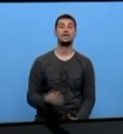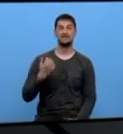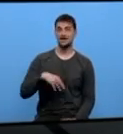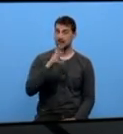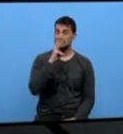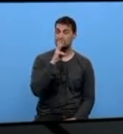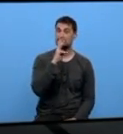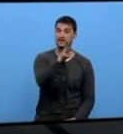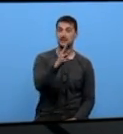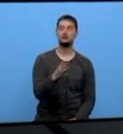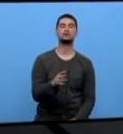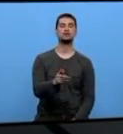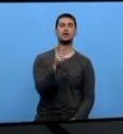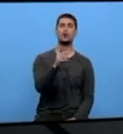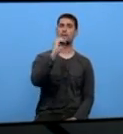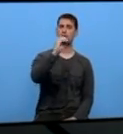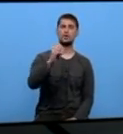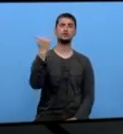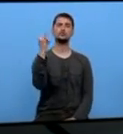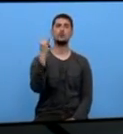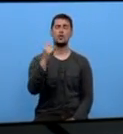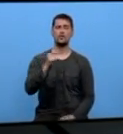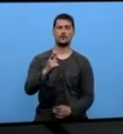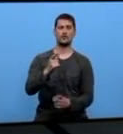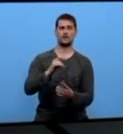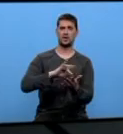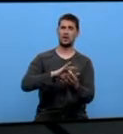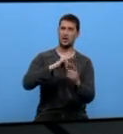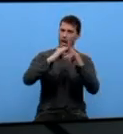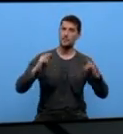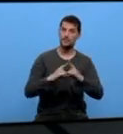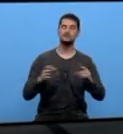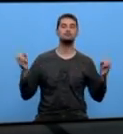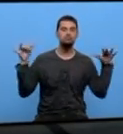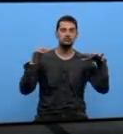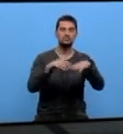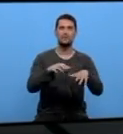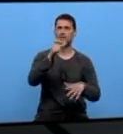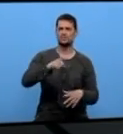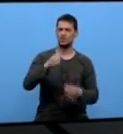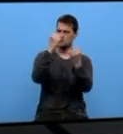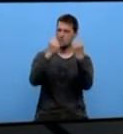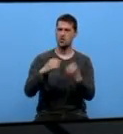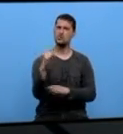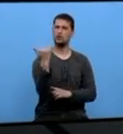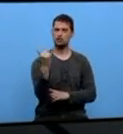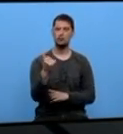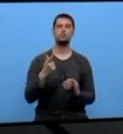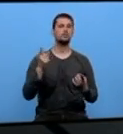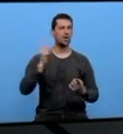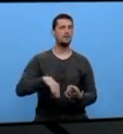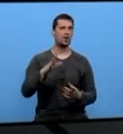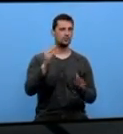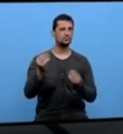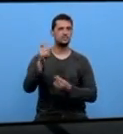ano consecutivo, Kilómetro Cero Surfcan reuniu na Mariña de Lugo os mellores surfers de Europa xunto a afección máis numerosa